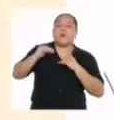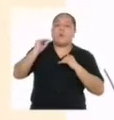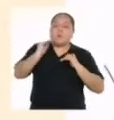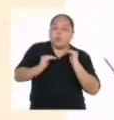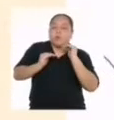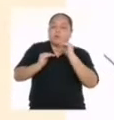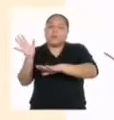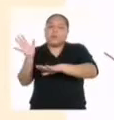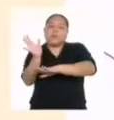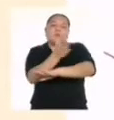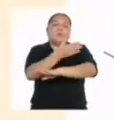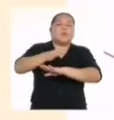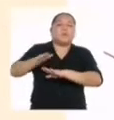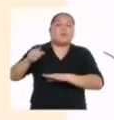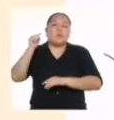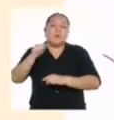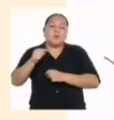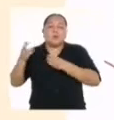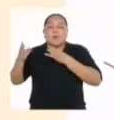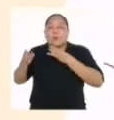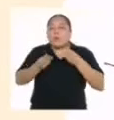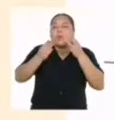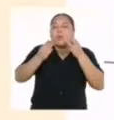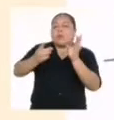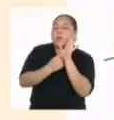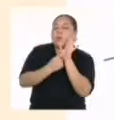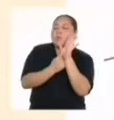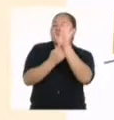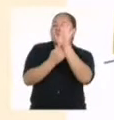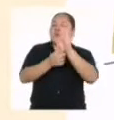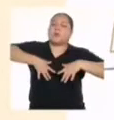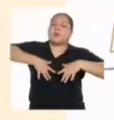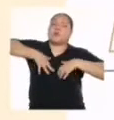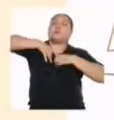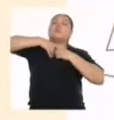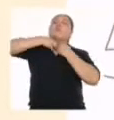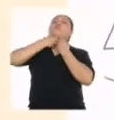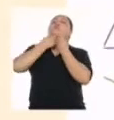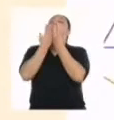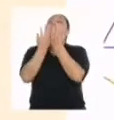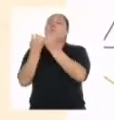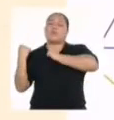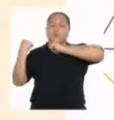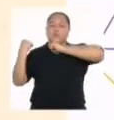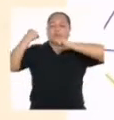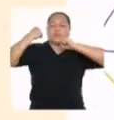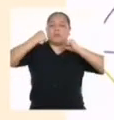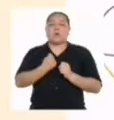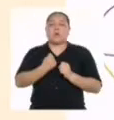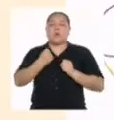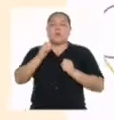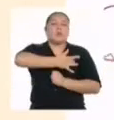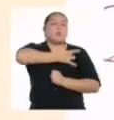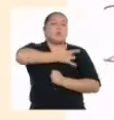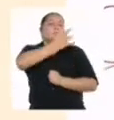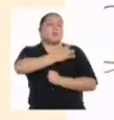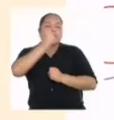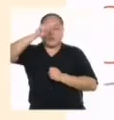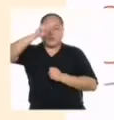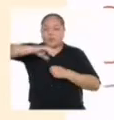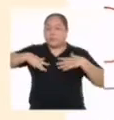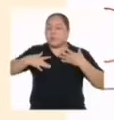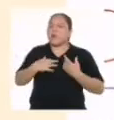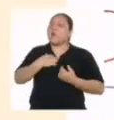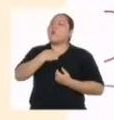beat, con flow. Es una manera de expresarme, de dejar salir la voz, de armarme de valor. Para sentir que